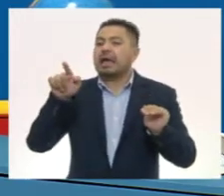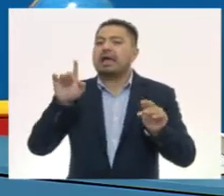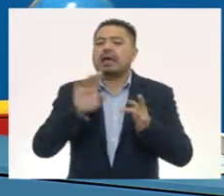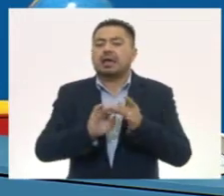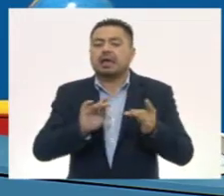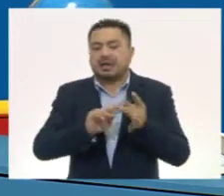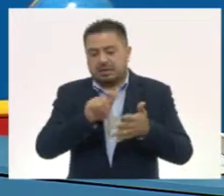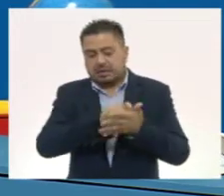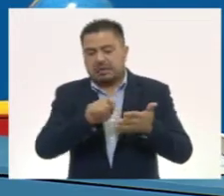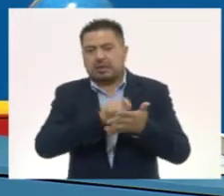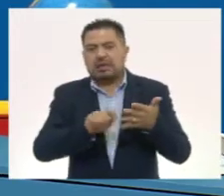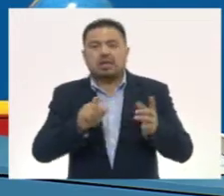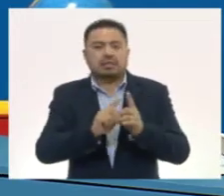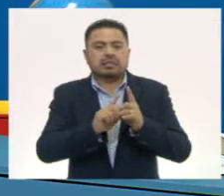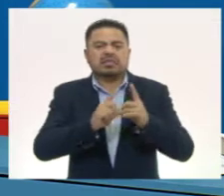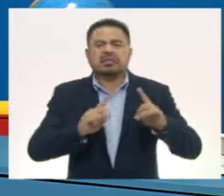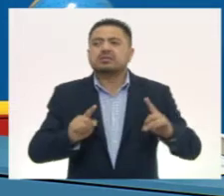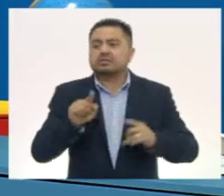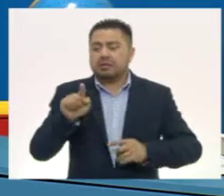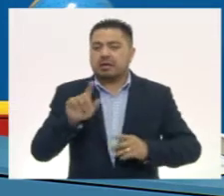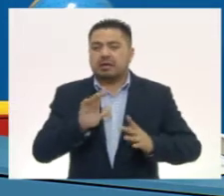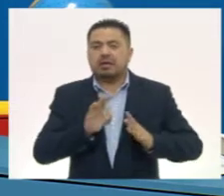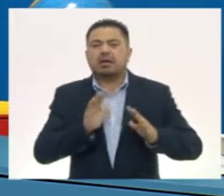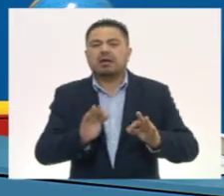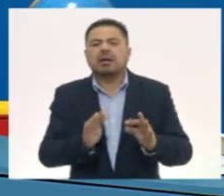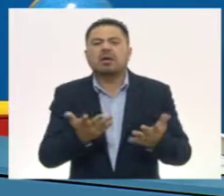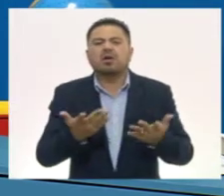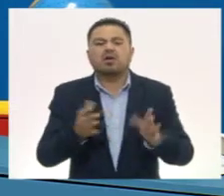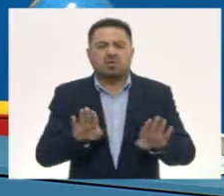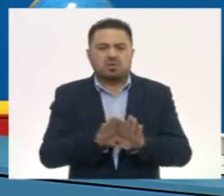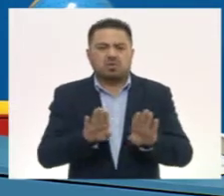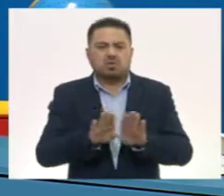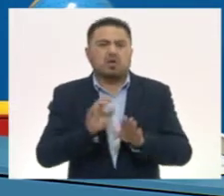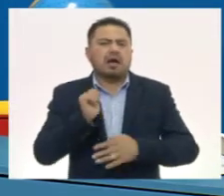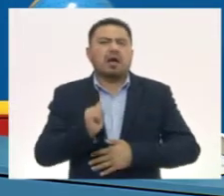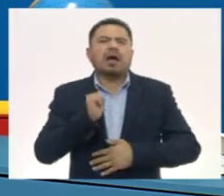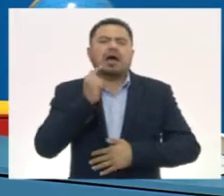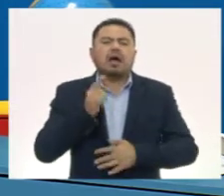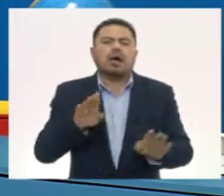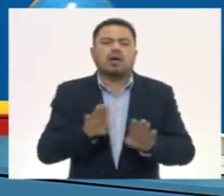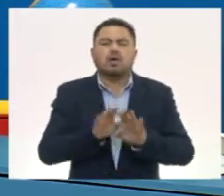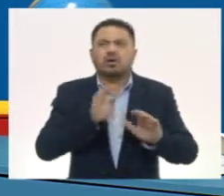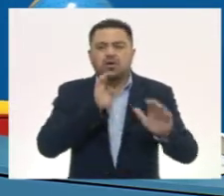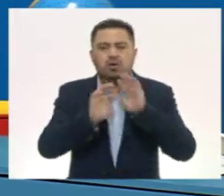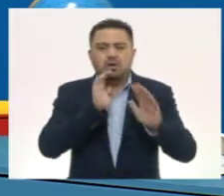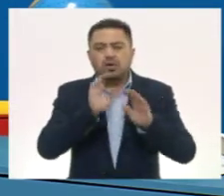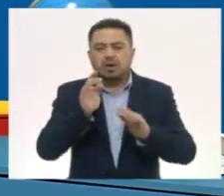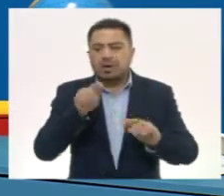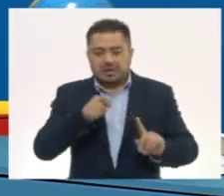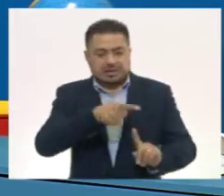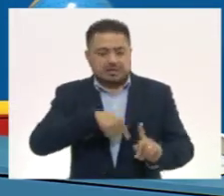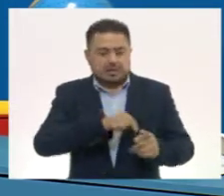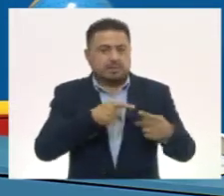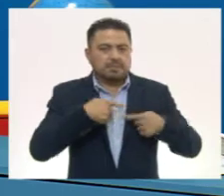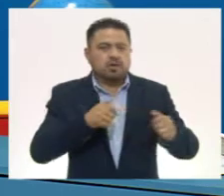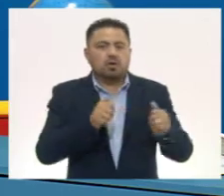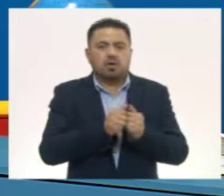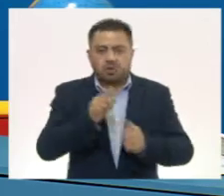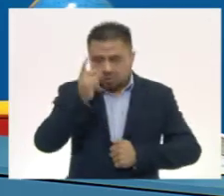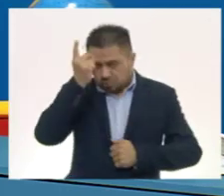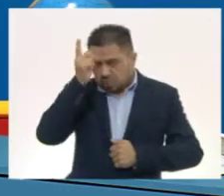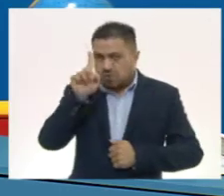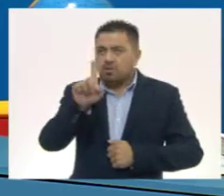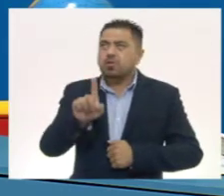escritura que ellos habían desarrollado era prácticamente algo sagrado, una comunicación sagrada entre ellos y con sus dioses.